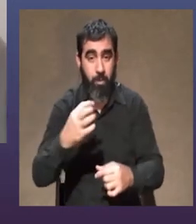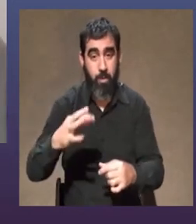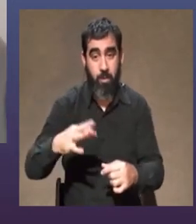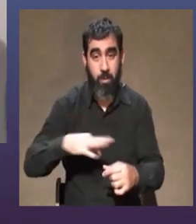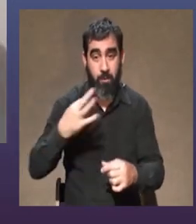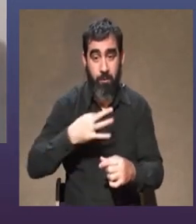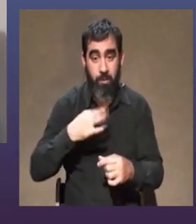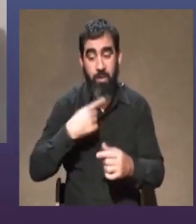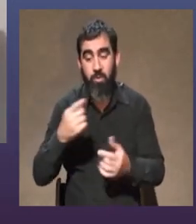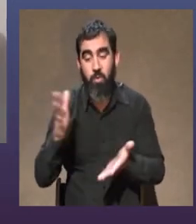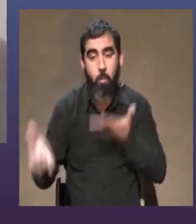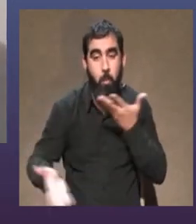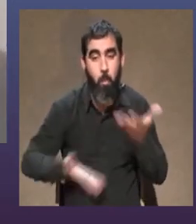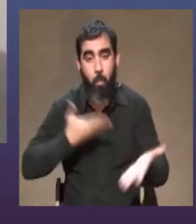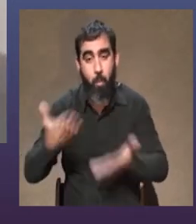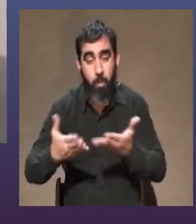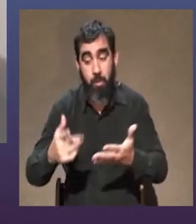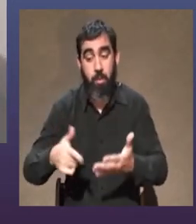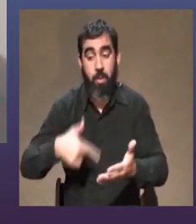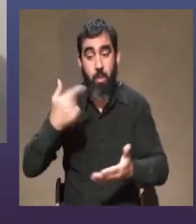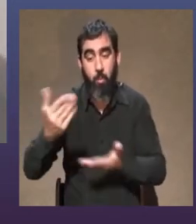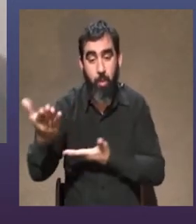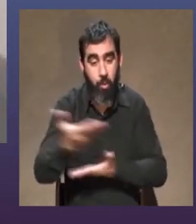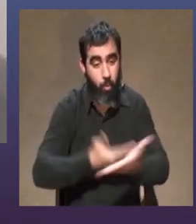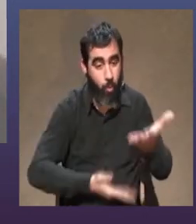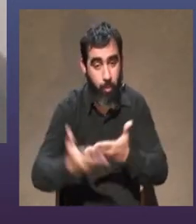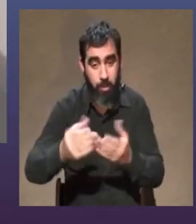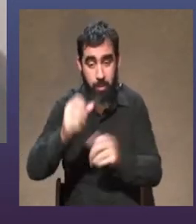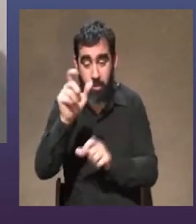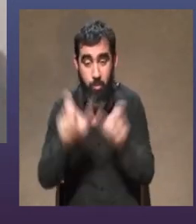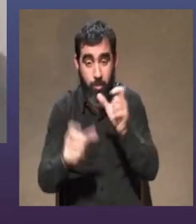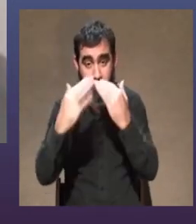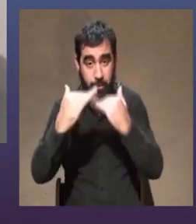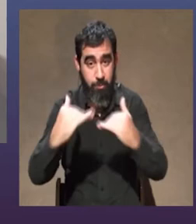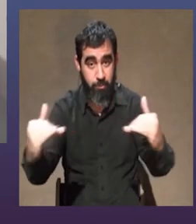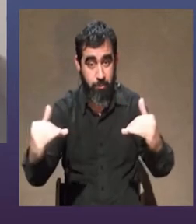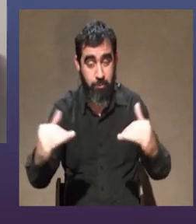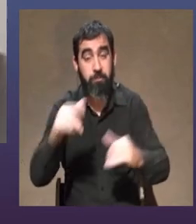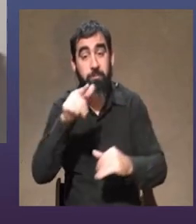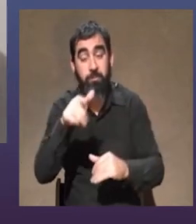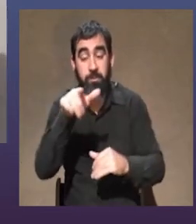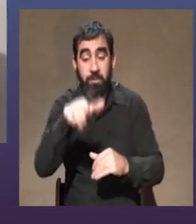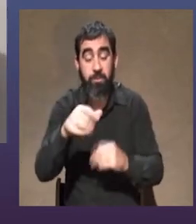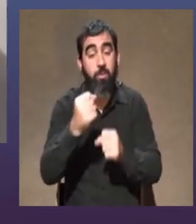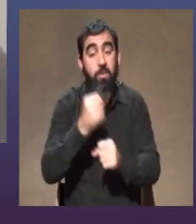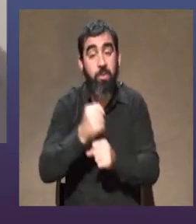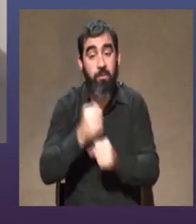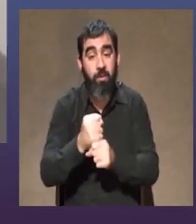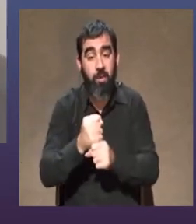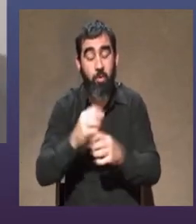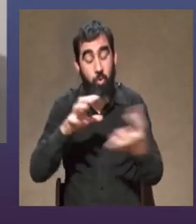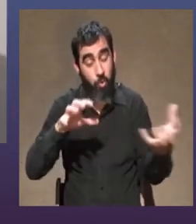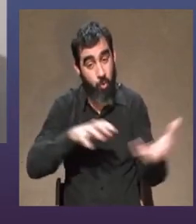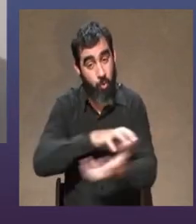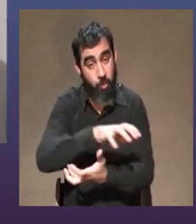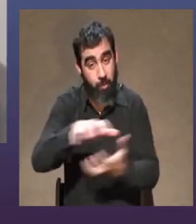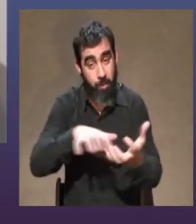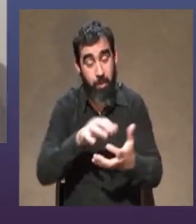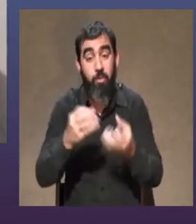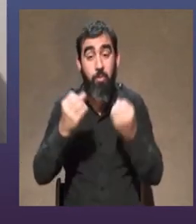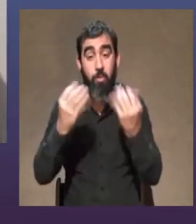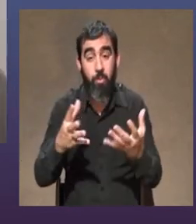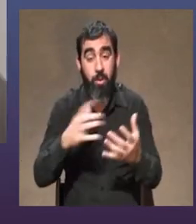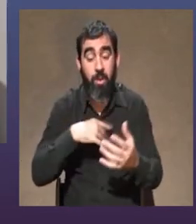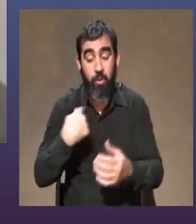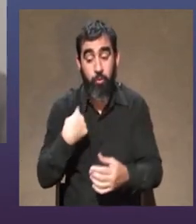molesta para después compartirlo con el público. Pero es una tarea un poco compleja, porque la